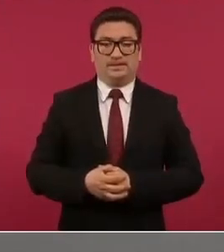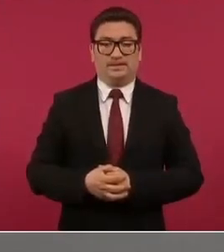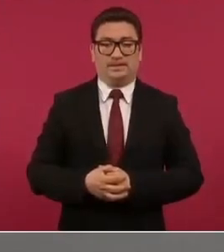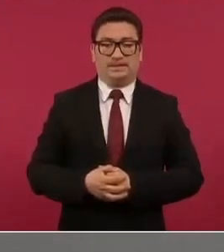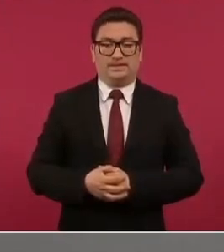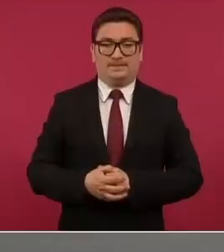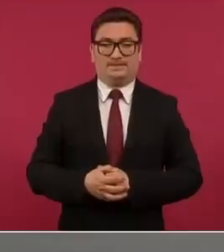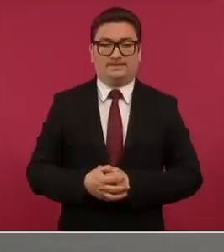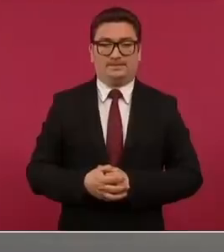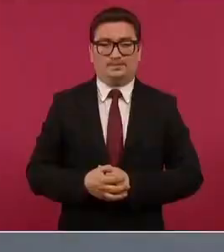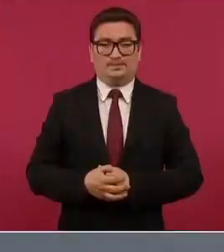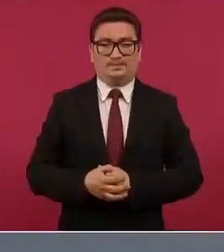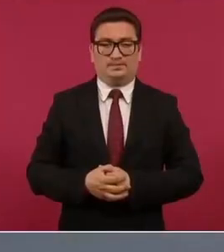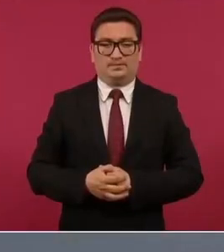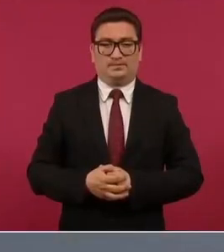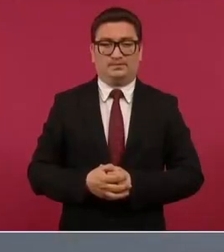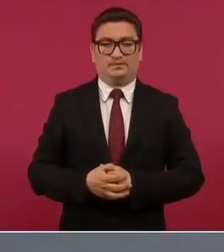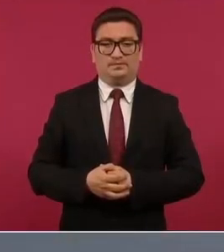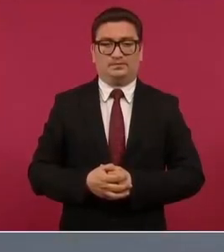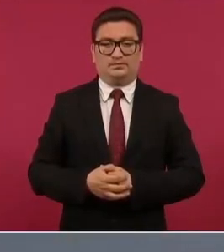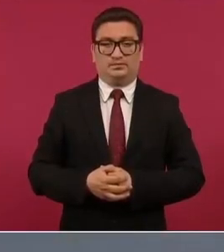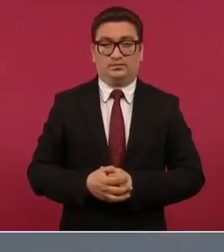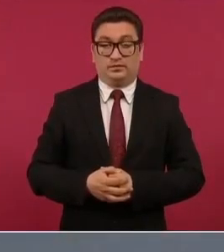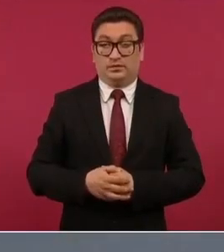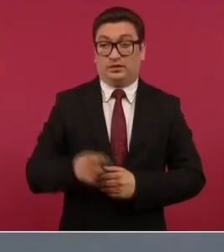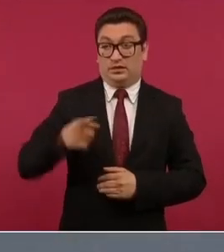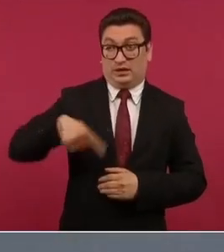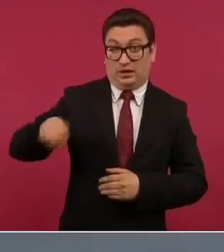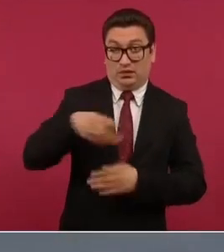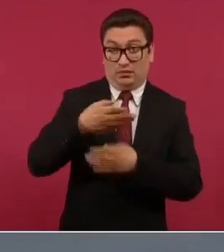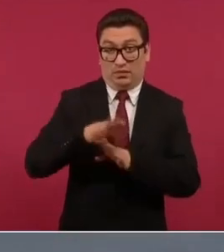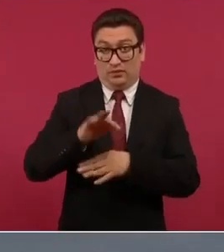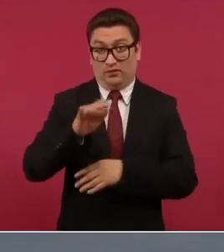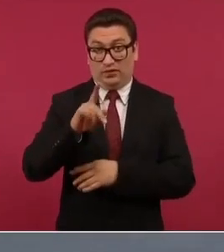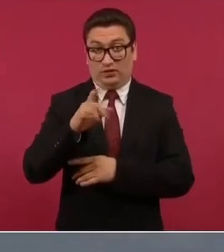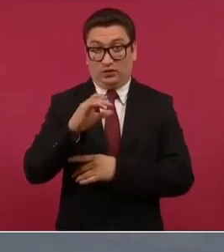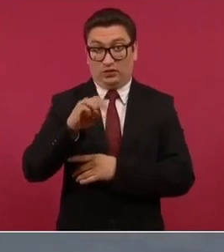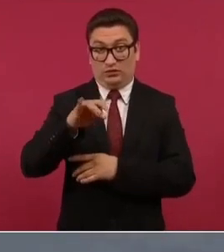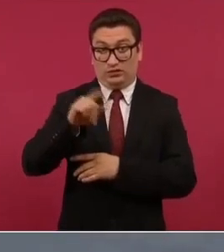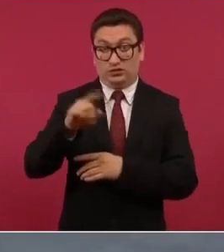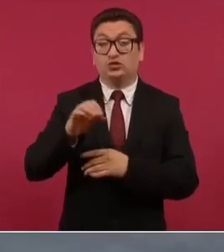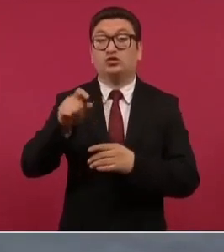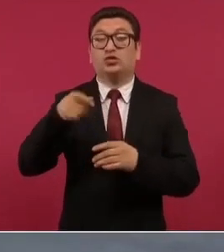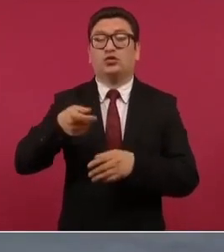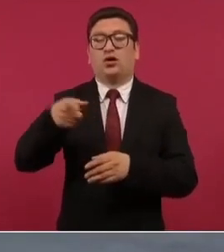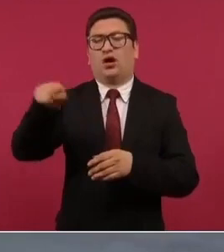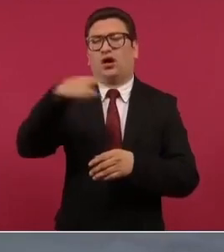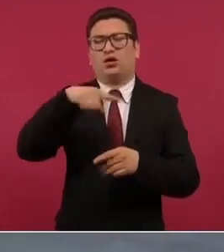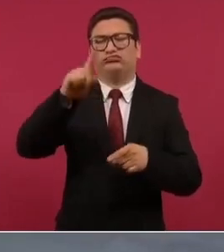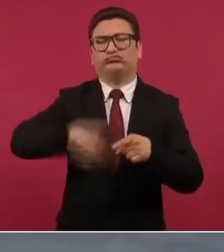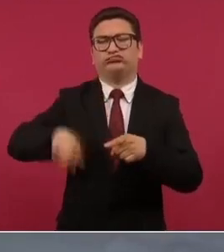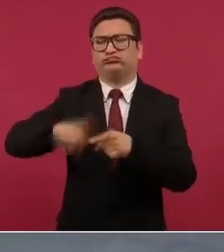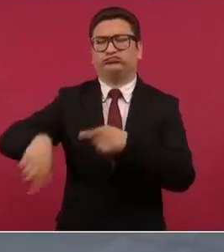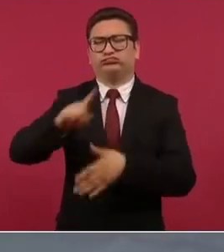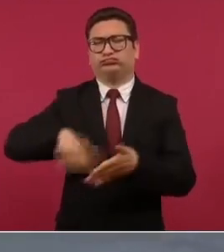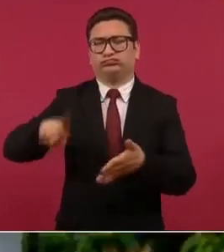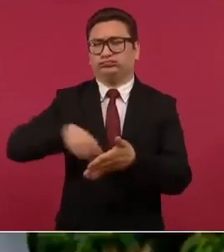se cancelaron los fideicomisos innecesarios y opacos y con ello